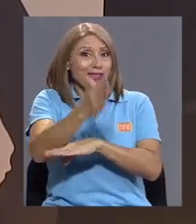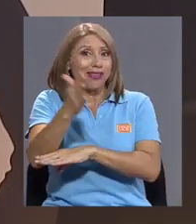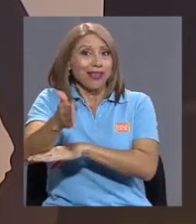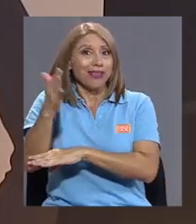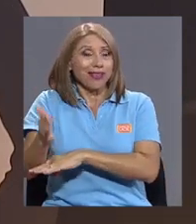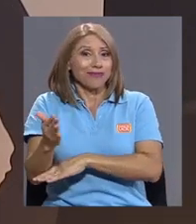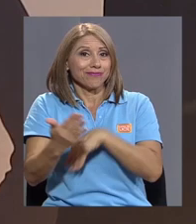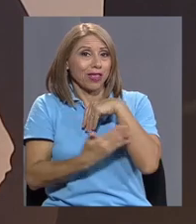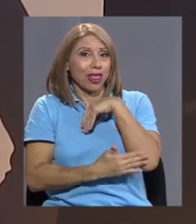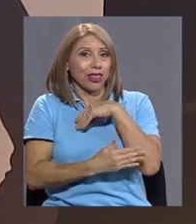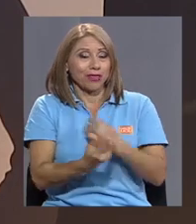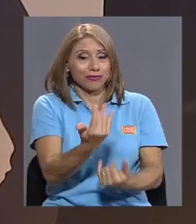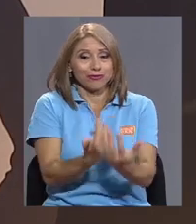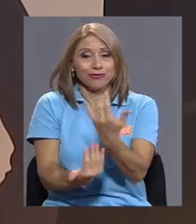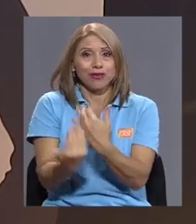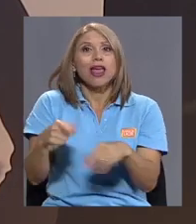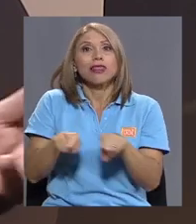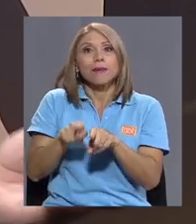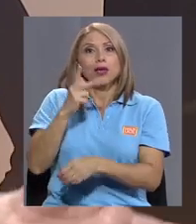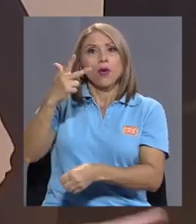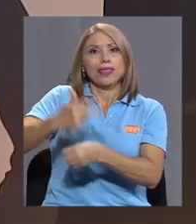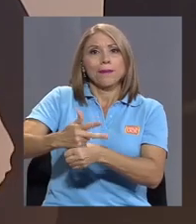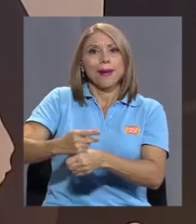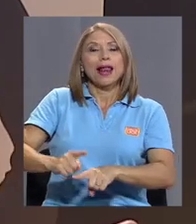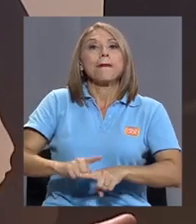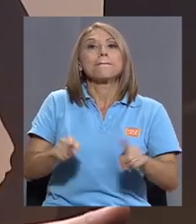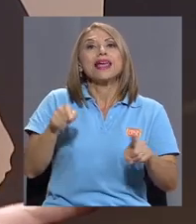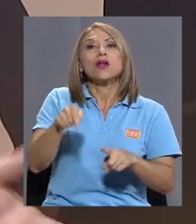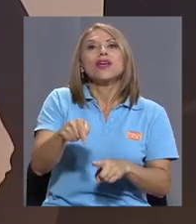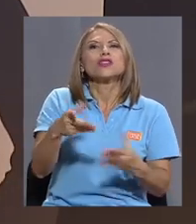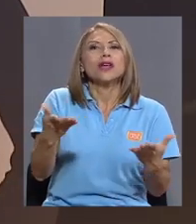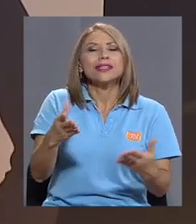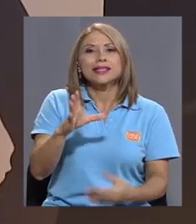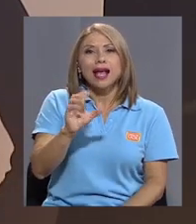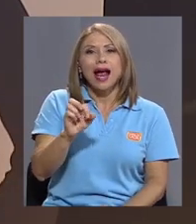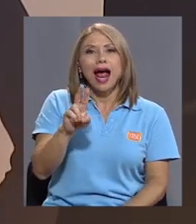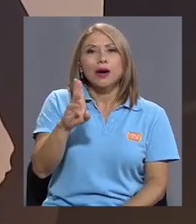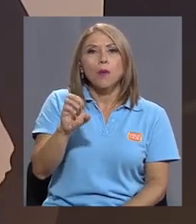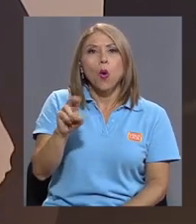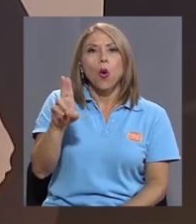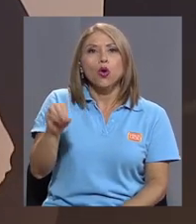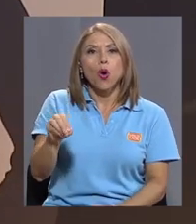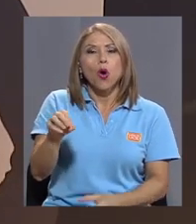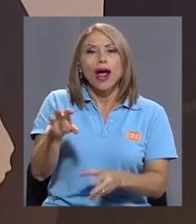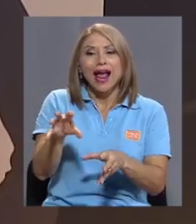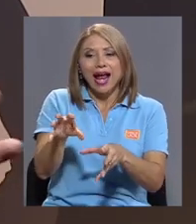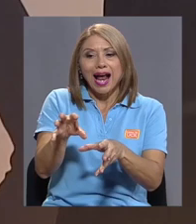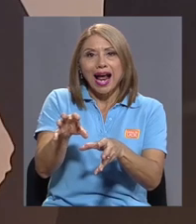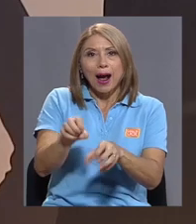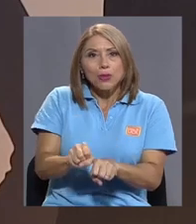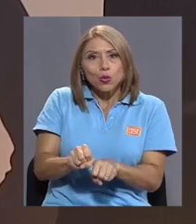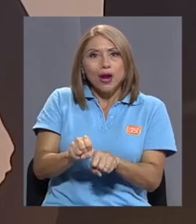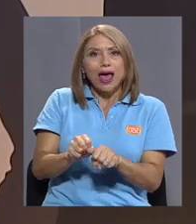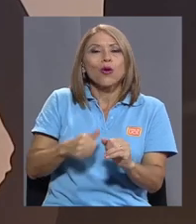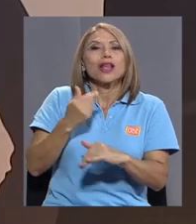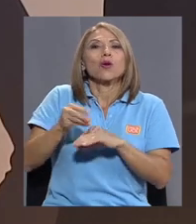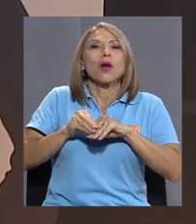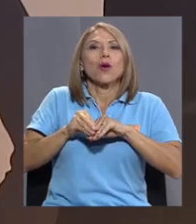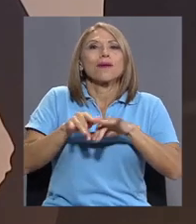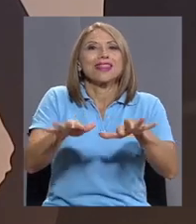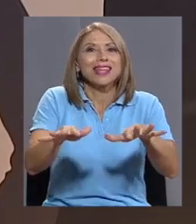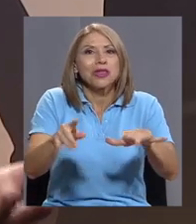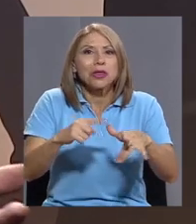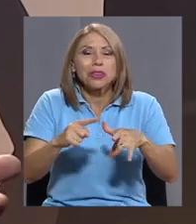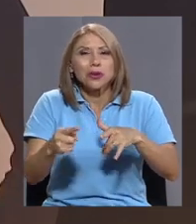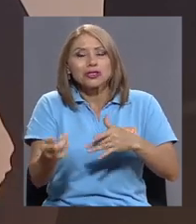también consume mucha leña, pero es carbono capturado y luego emitido. O sea, hay como una neutralidad